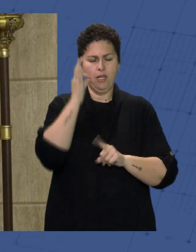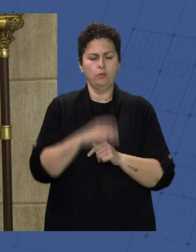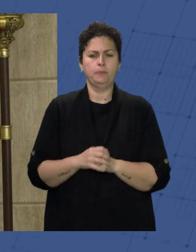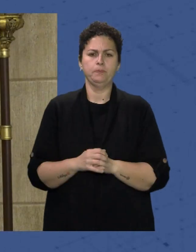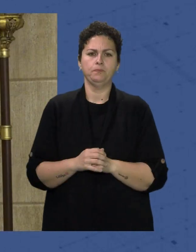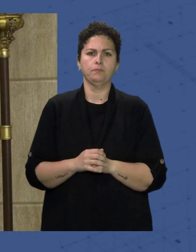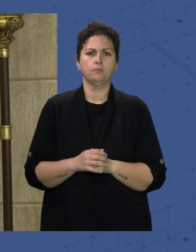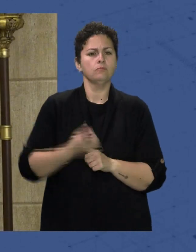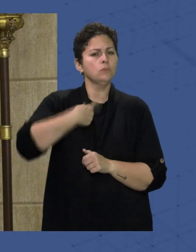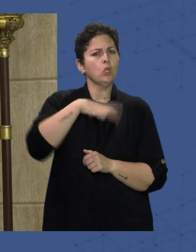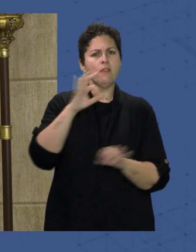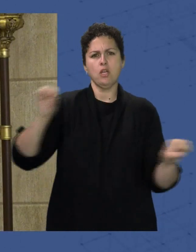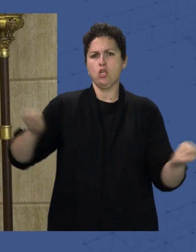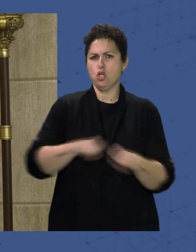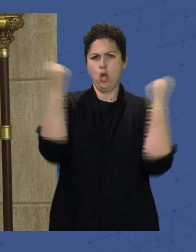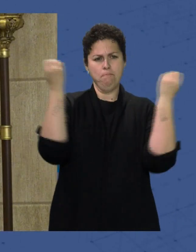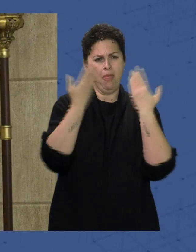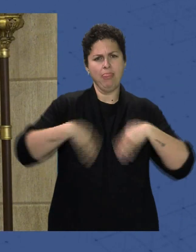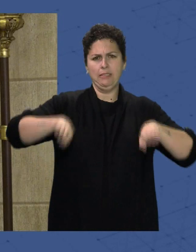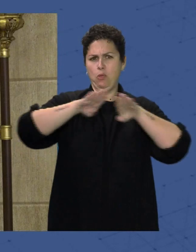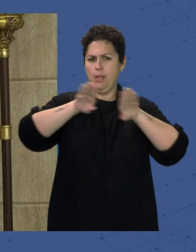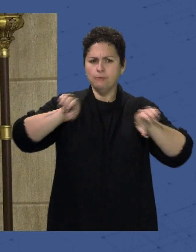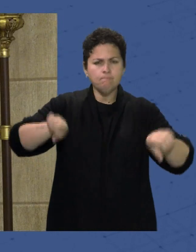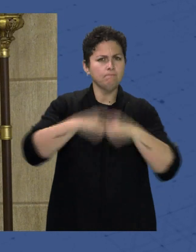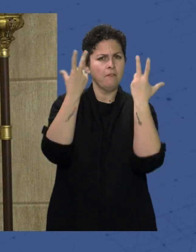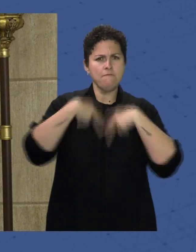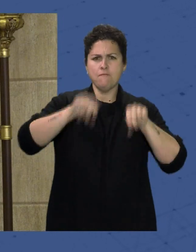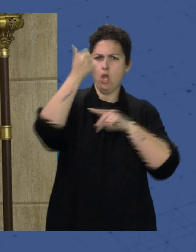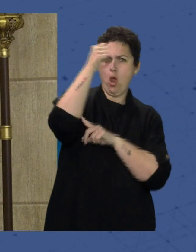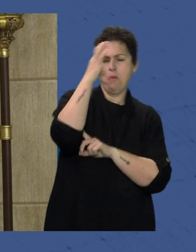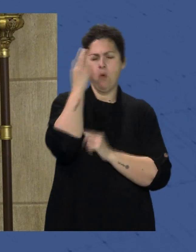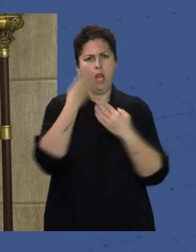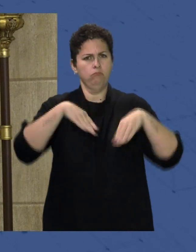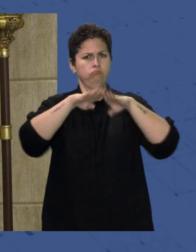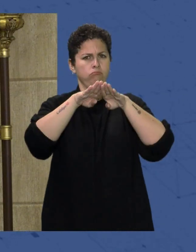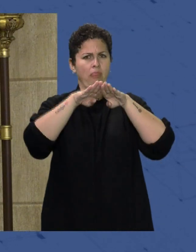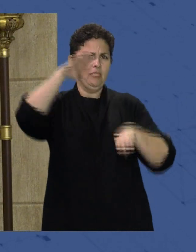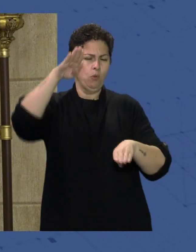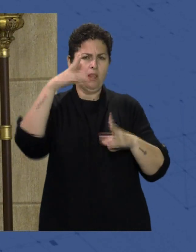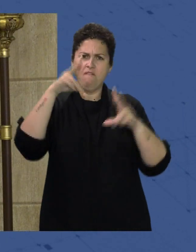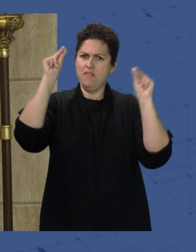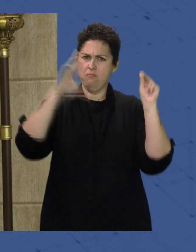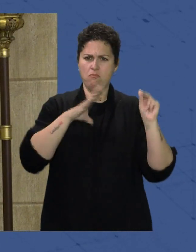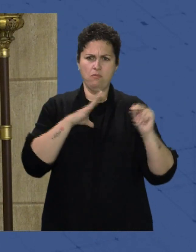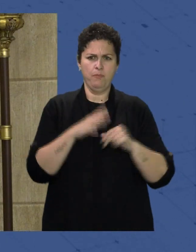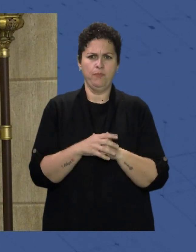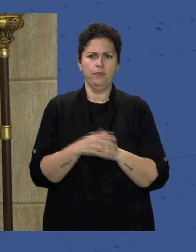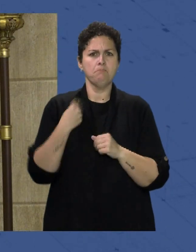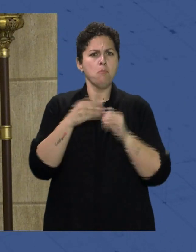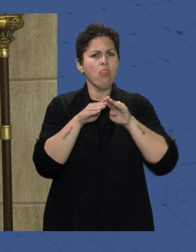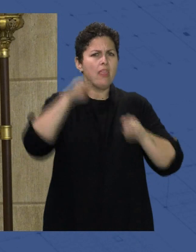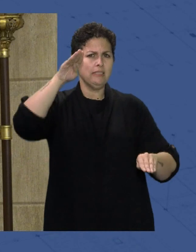De una vez por todas La desigualdad Existente Entre las mujeres Y los hombres Por supuesto Esas desigualdades